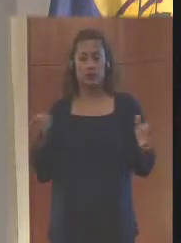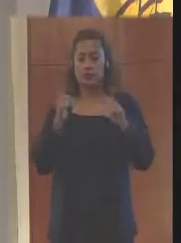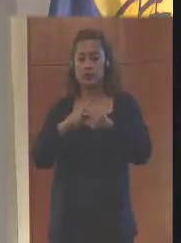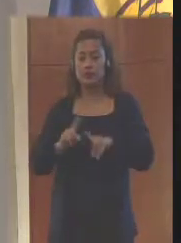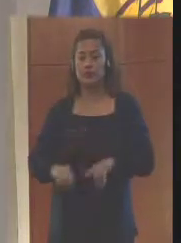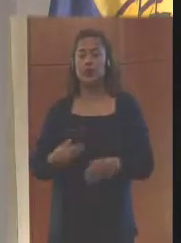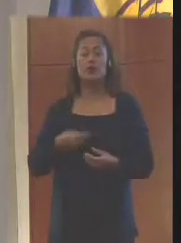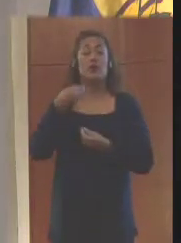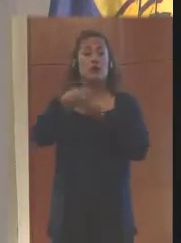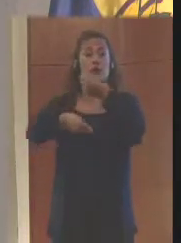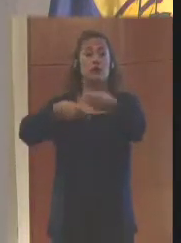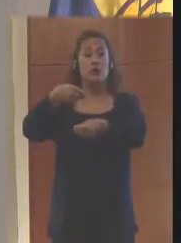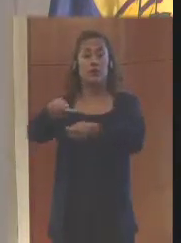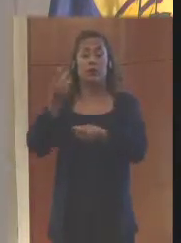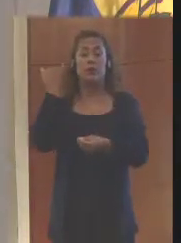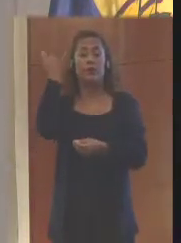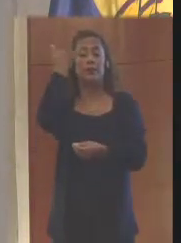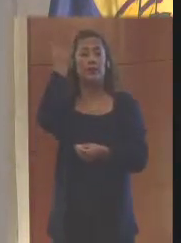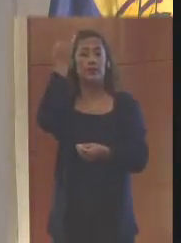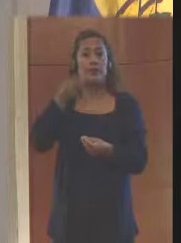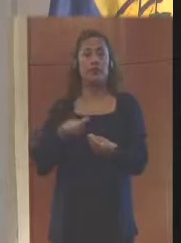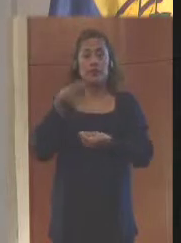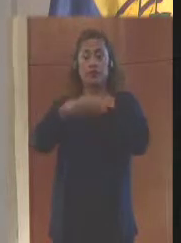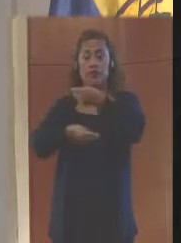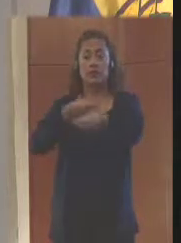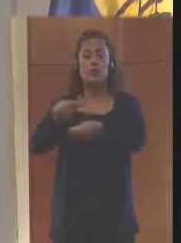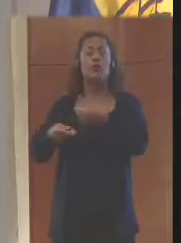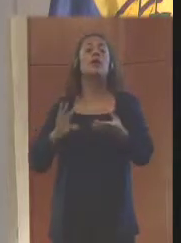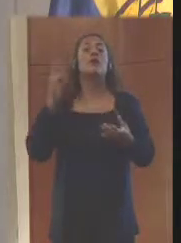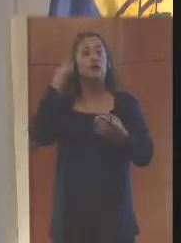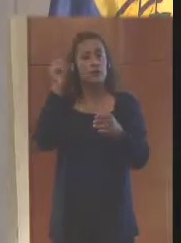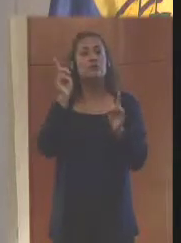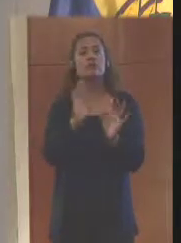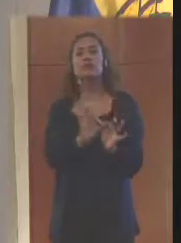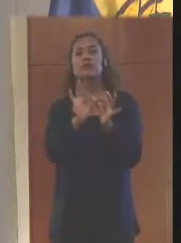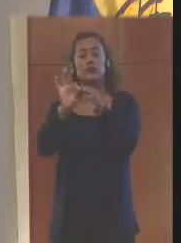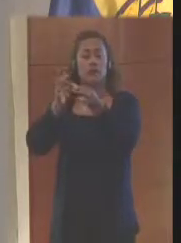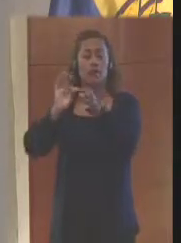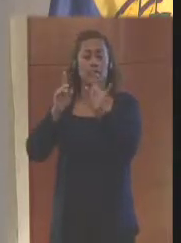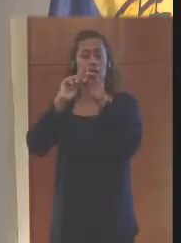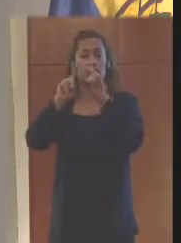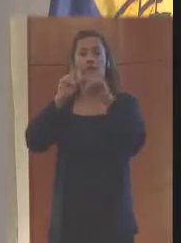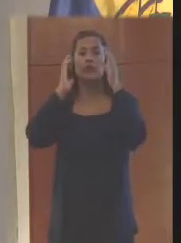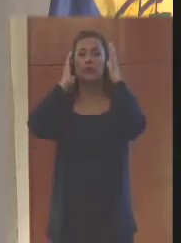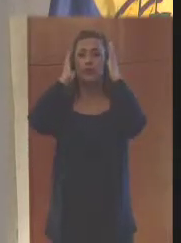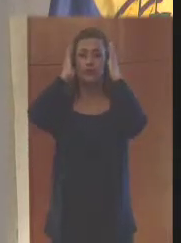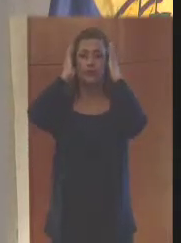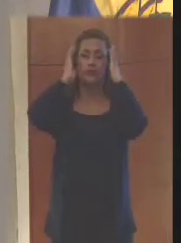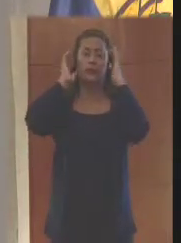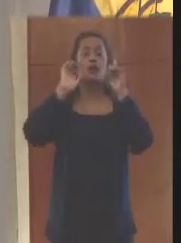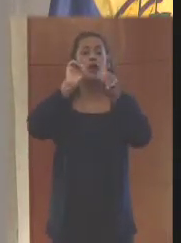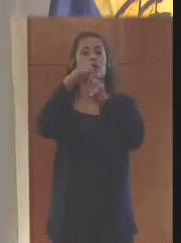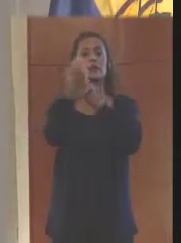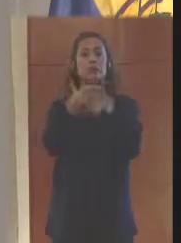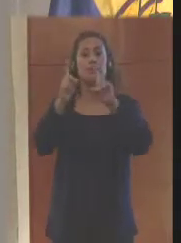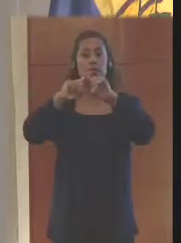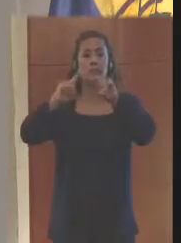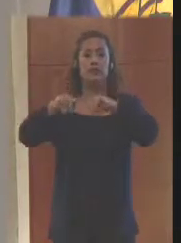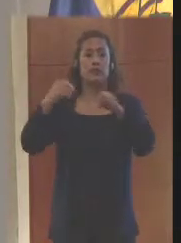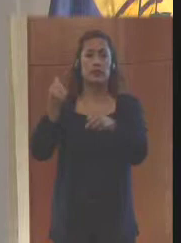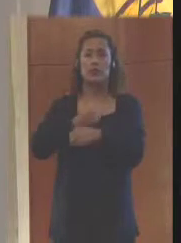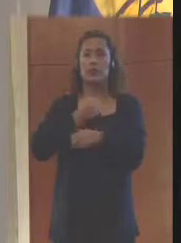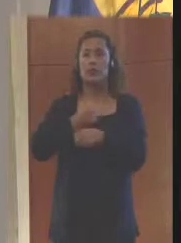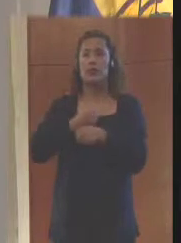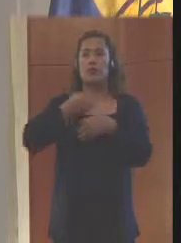permanentemente iniciativas en la conformación de sistemas específicos o en la colaboración, por